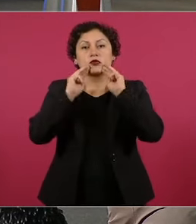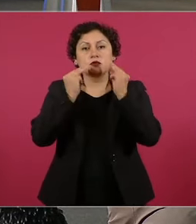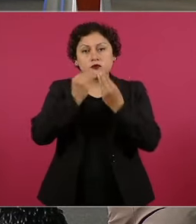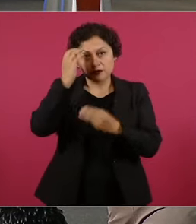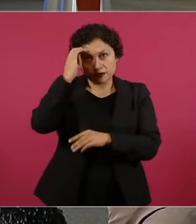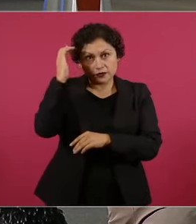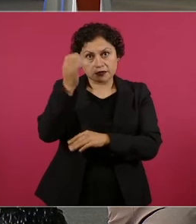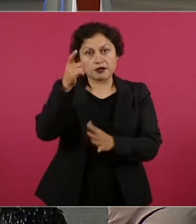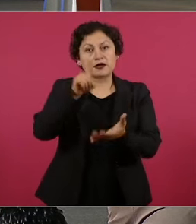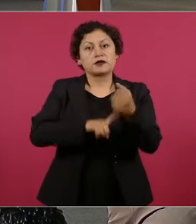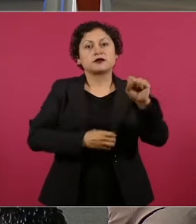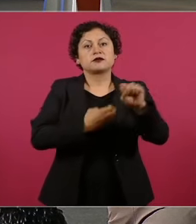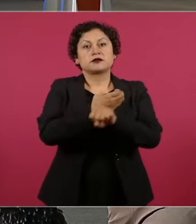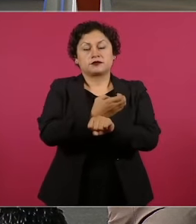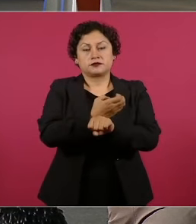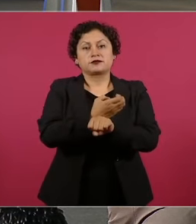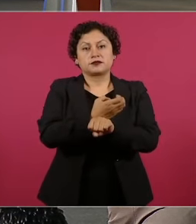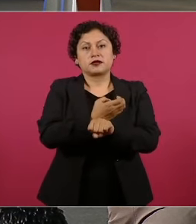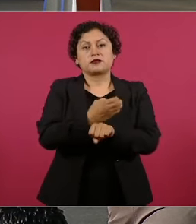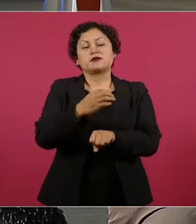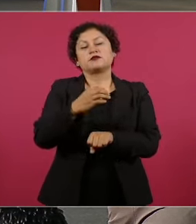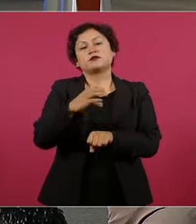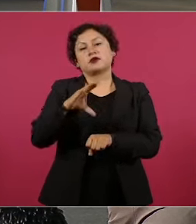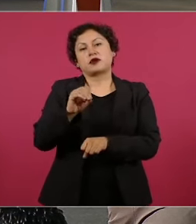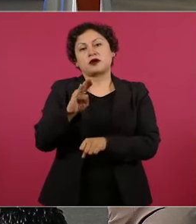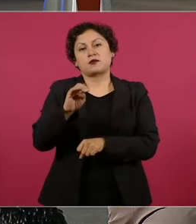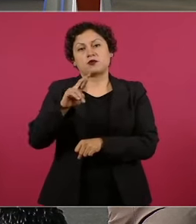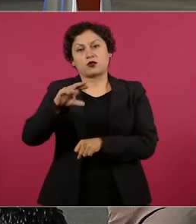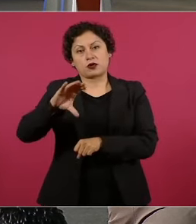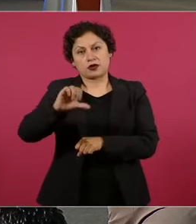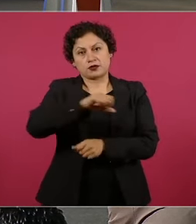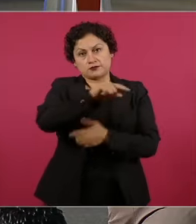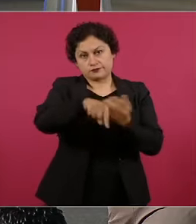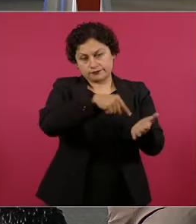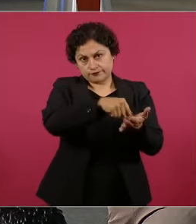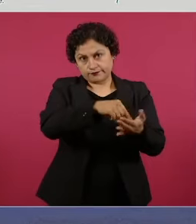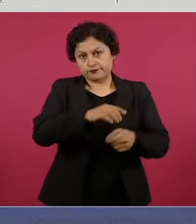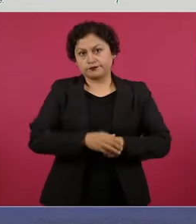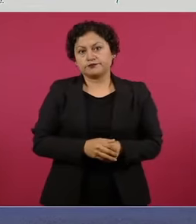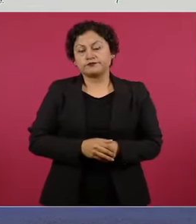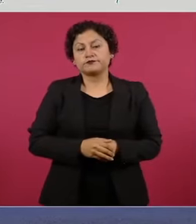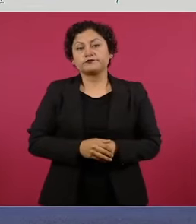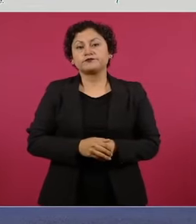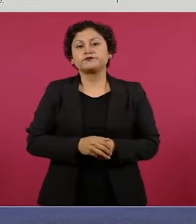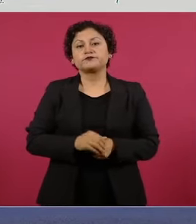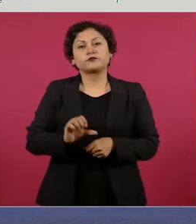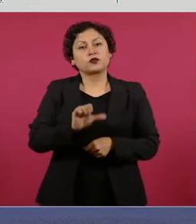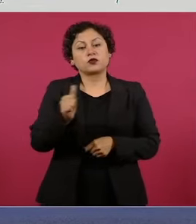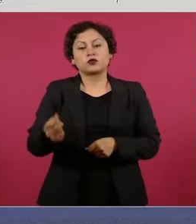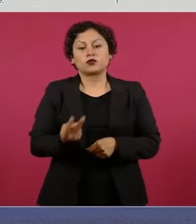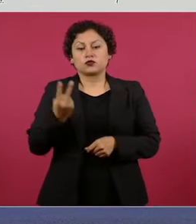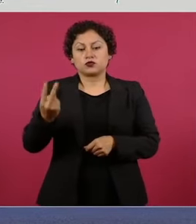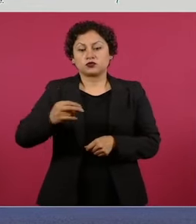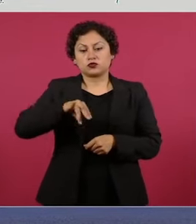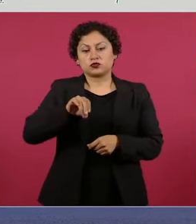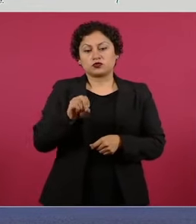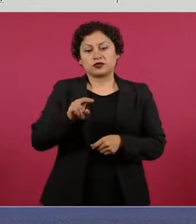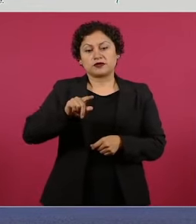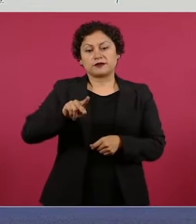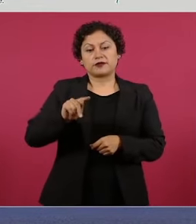la región de Caborca. Adelante. Estas dos detenciones, José Alberto N. y Giovanni